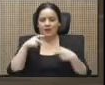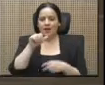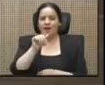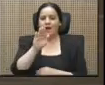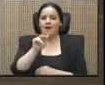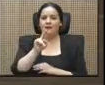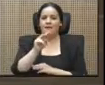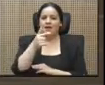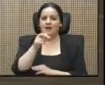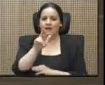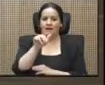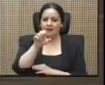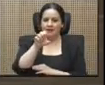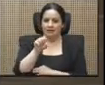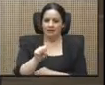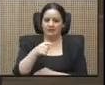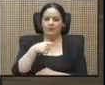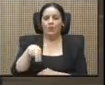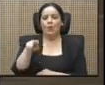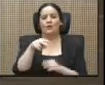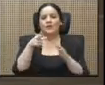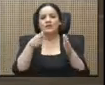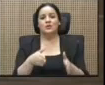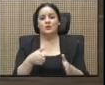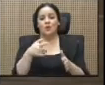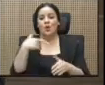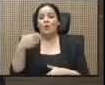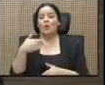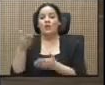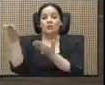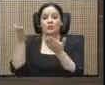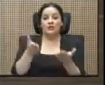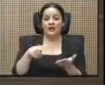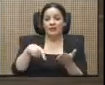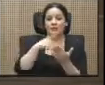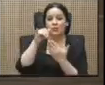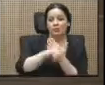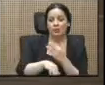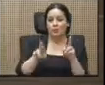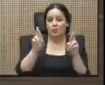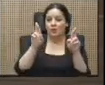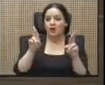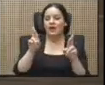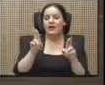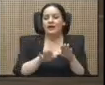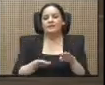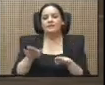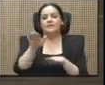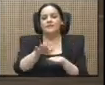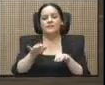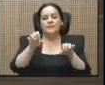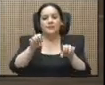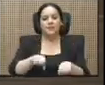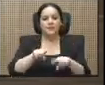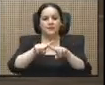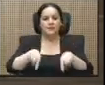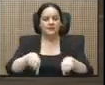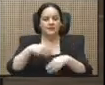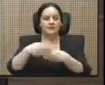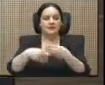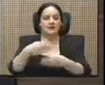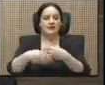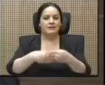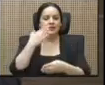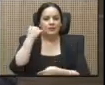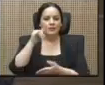Así que compañeros, yo cuando este proyecto esté por aquí, ojalá que hasta demos el paso de poderlo dispensar de trámite,